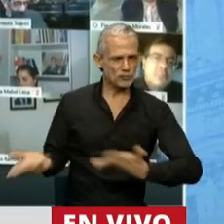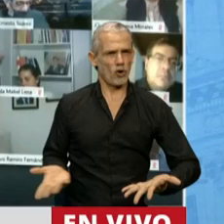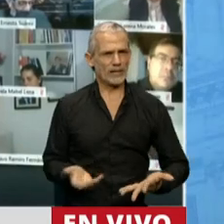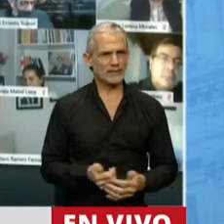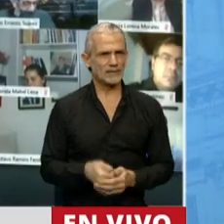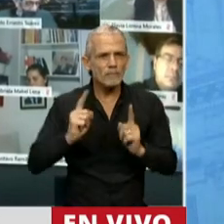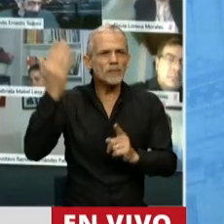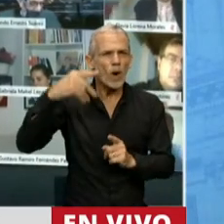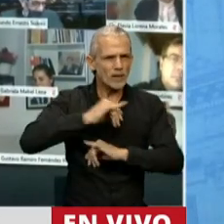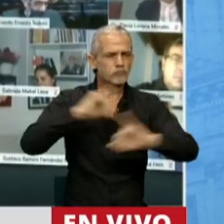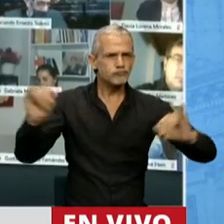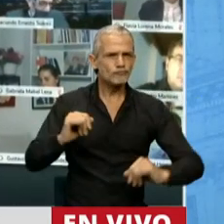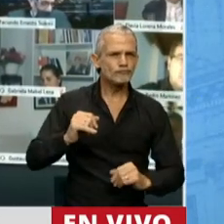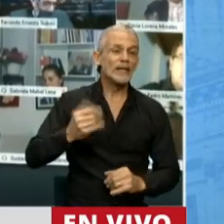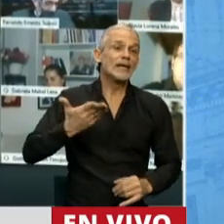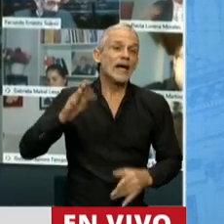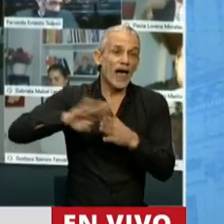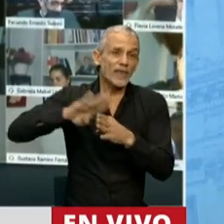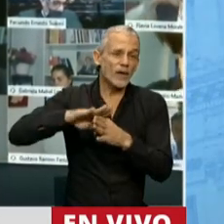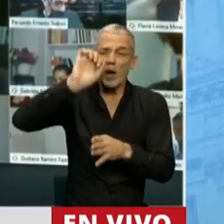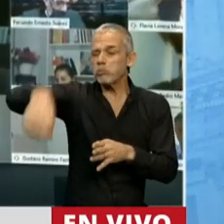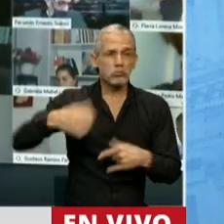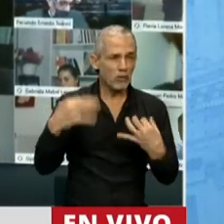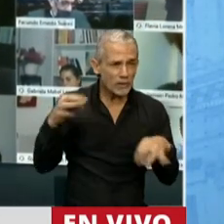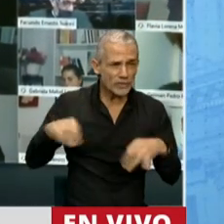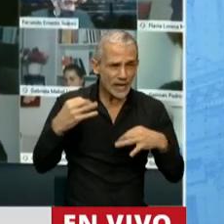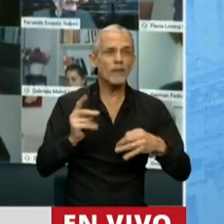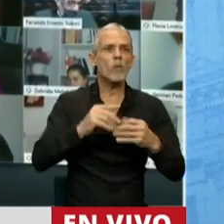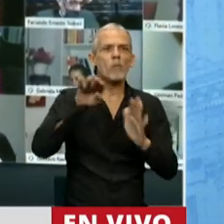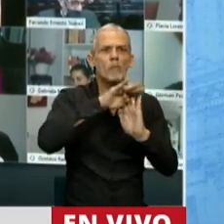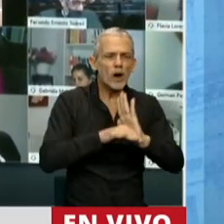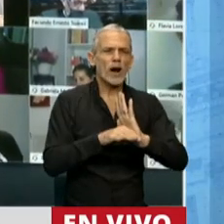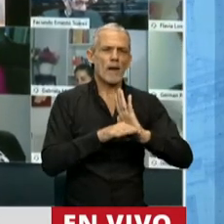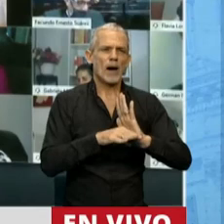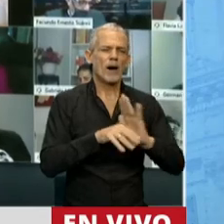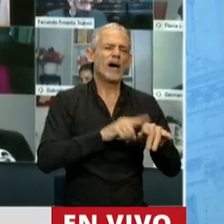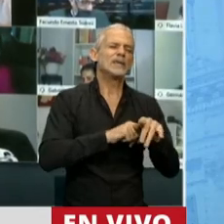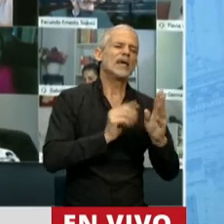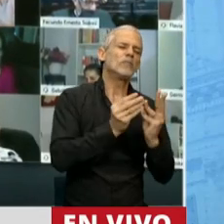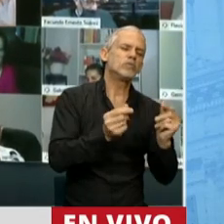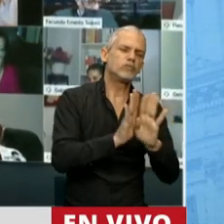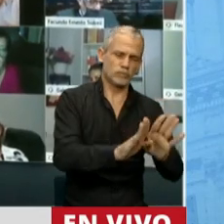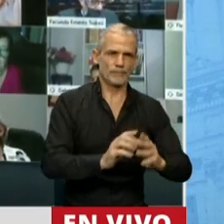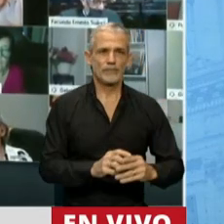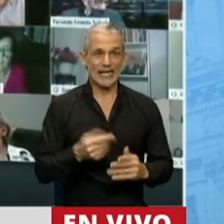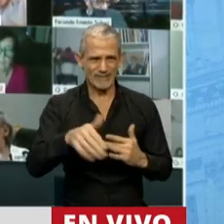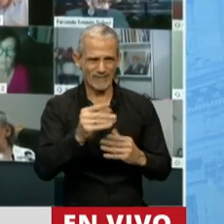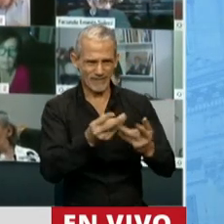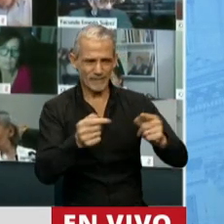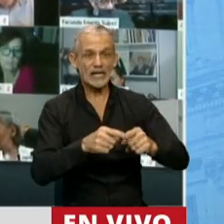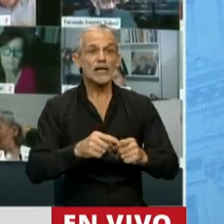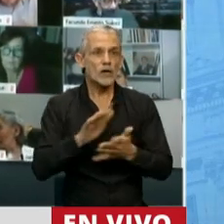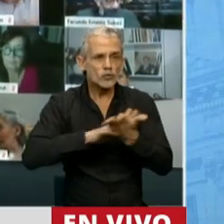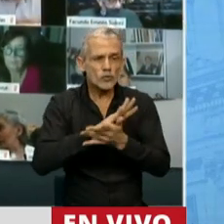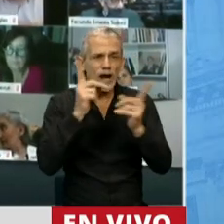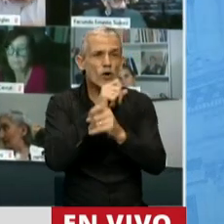hemos señalado, Presidente, el desconocimiento soberano de la deuda, como parte de un programa que apunte... Diputado, le pido si puede redondear. Ya termino. A resolver